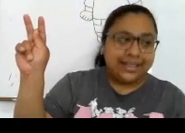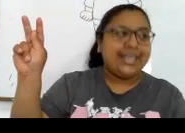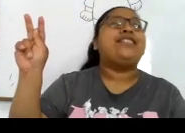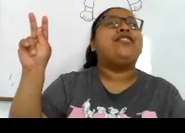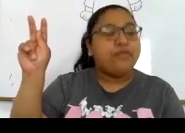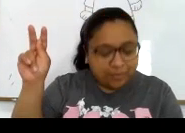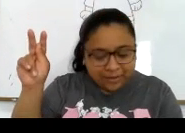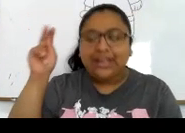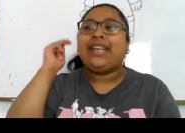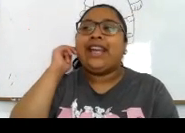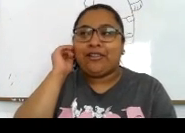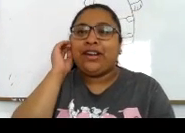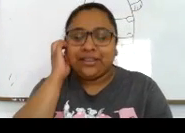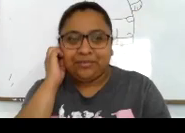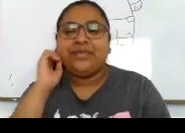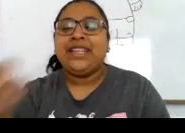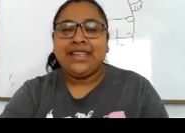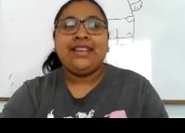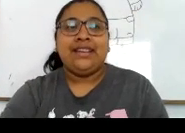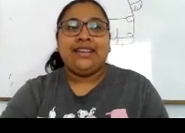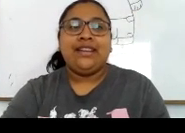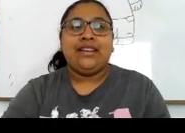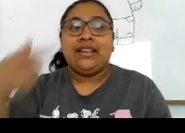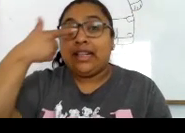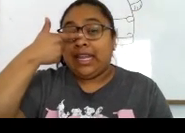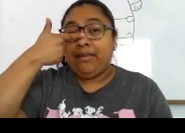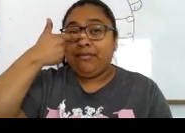Ajá, exacto Como formando la Y, correcto ¿Y la T?